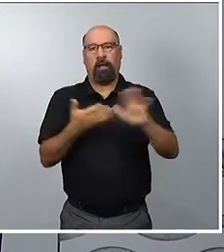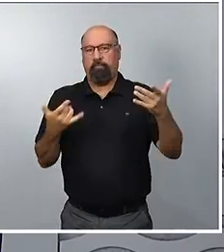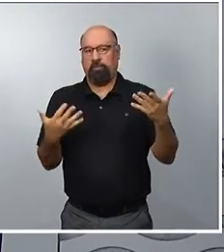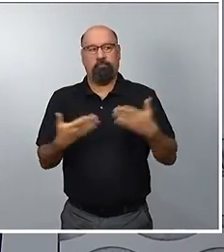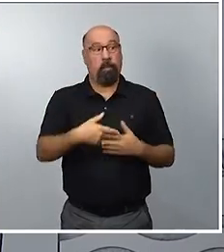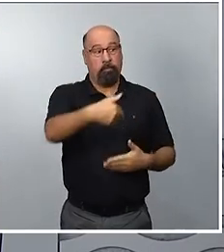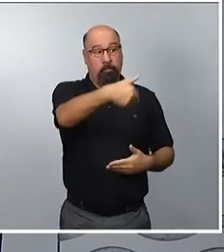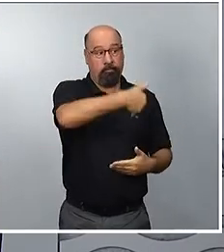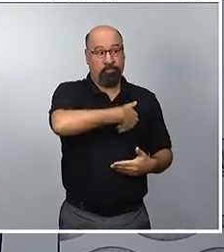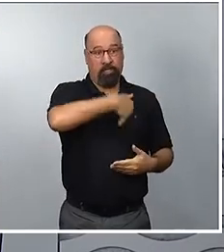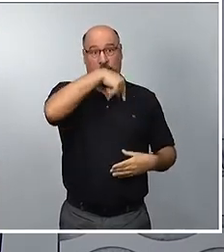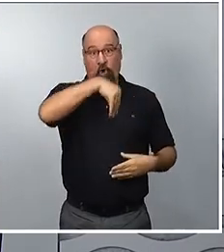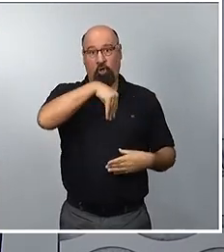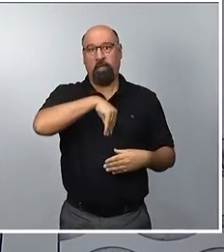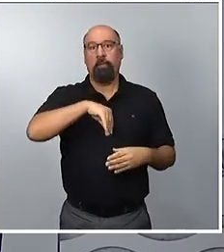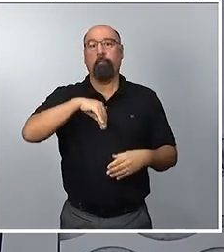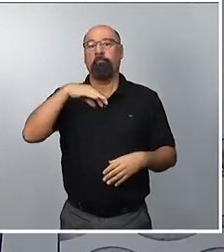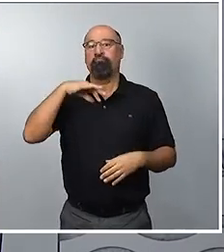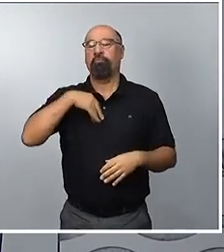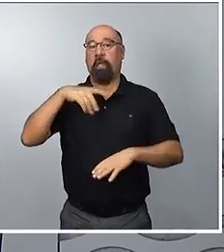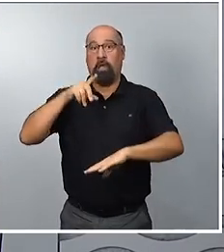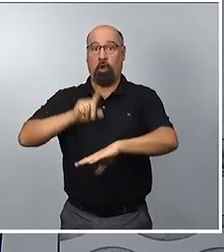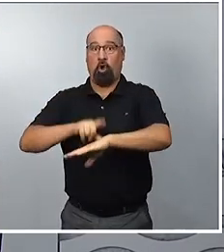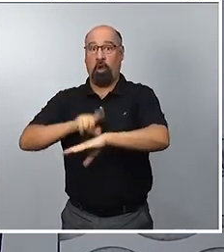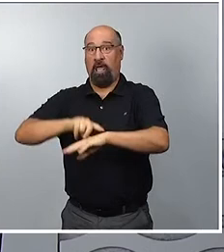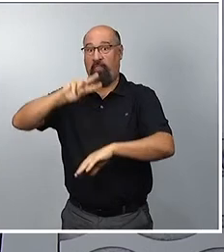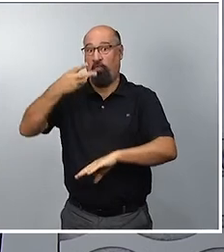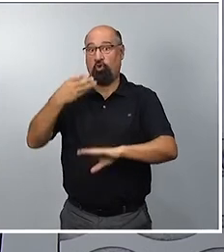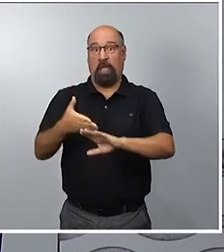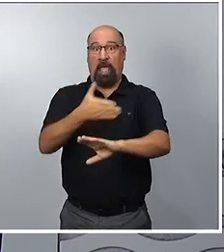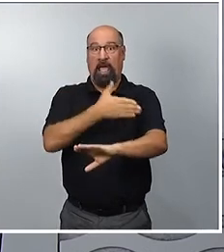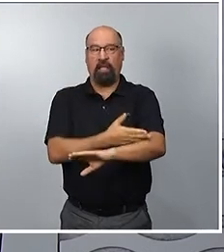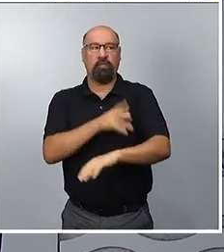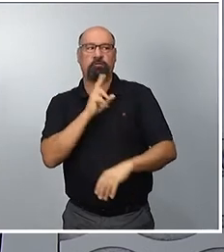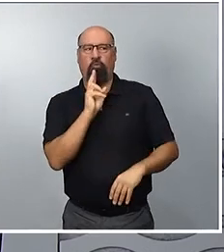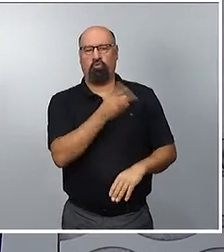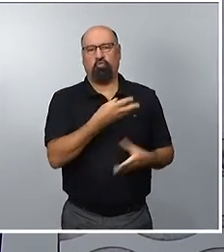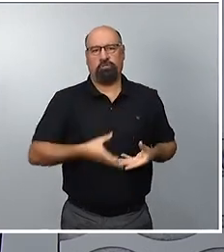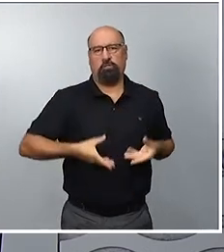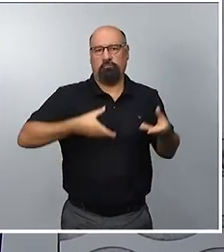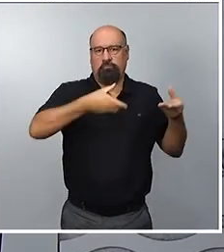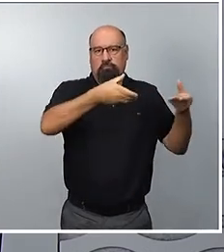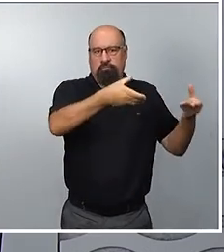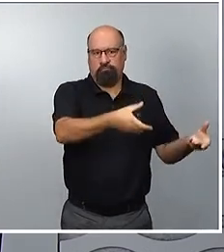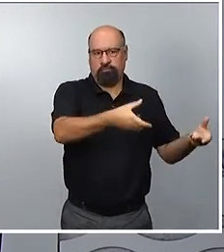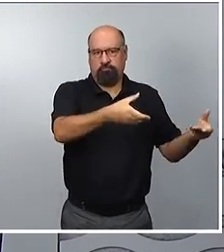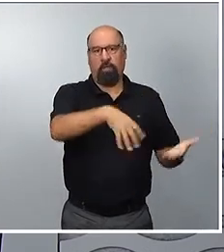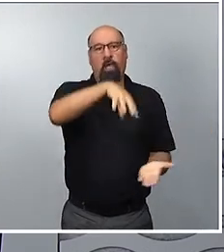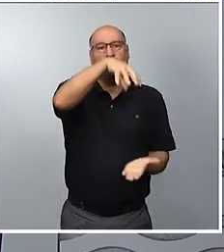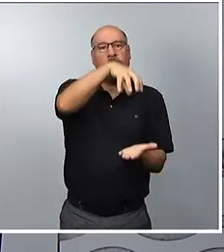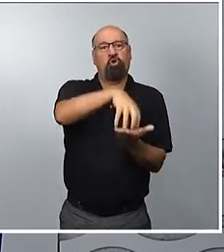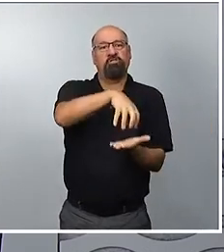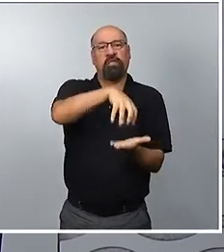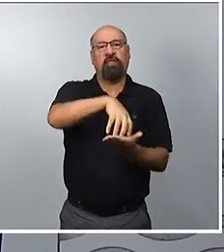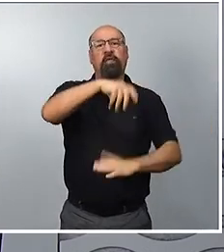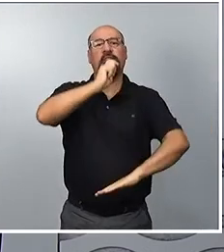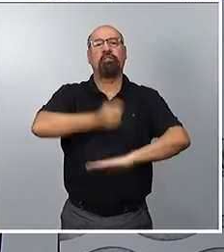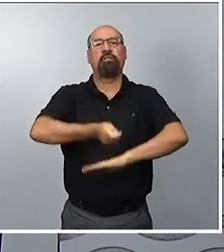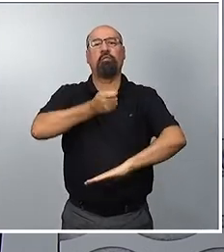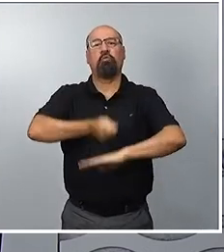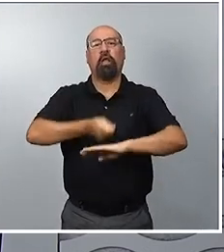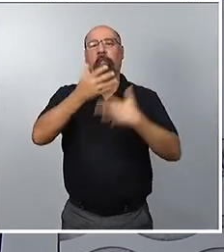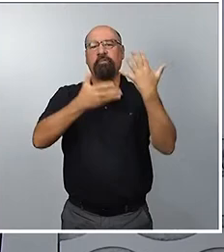antes de concluir la mañana, antes de las dos, tendrá respuesta en sede del Tribunal Administrativo del Deporte.